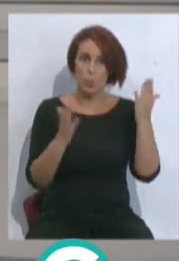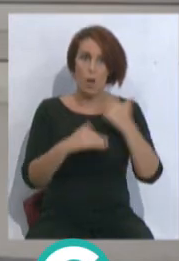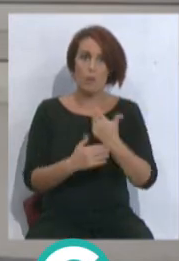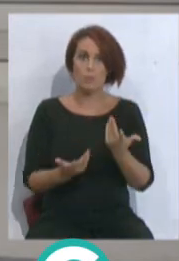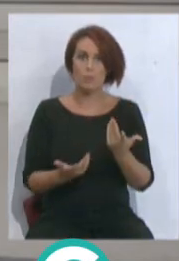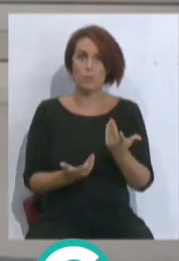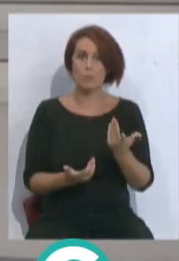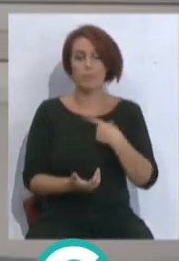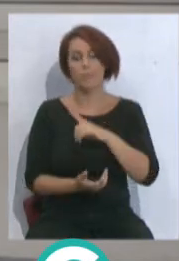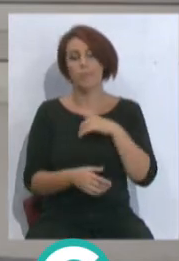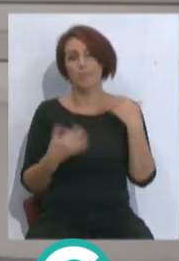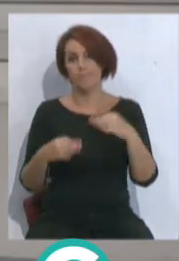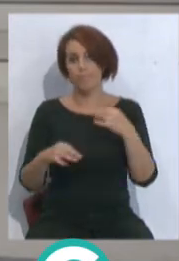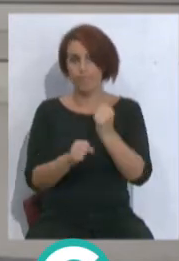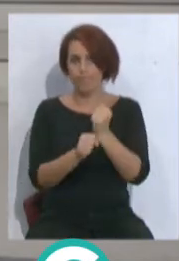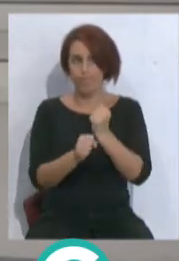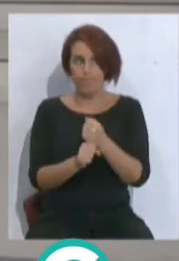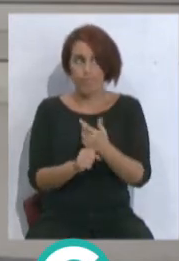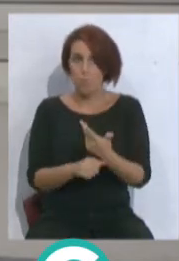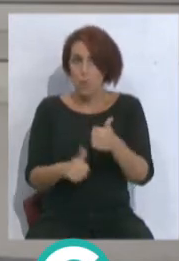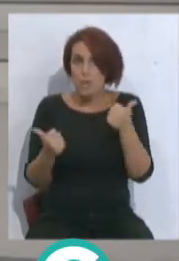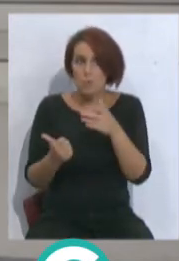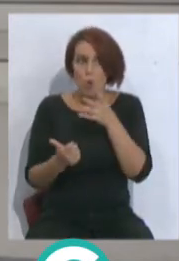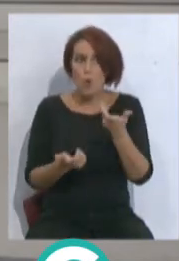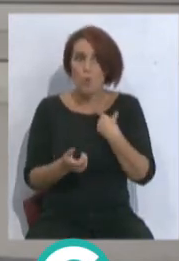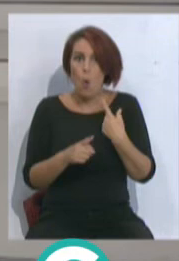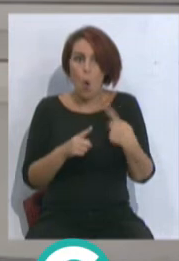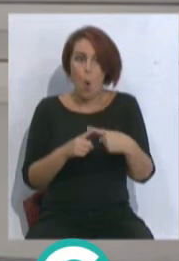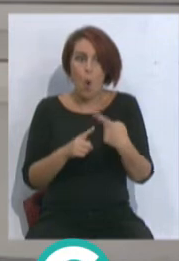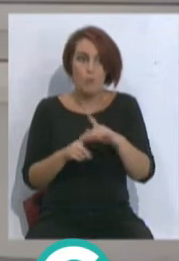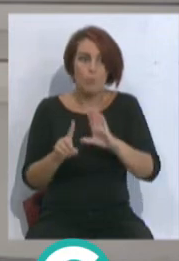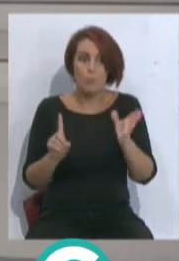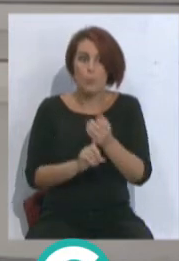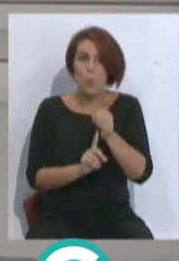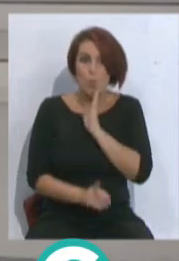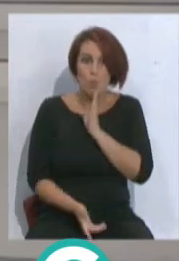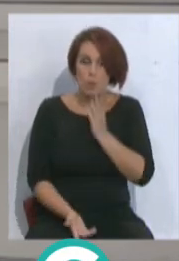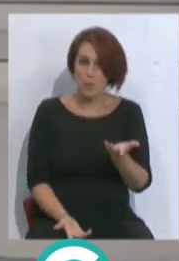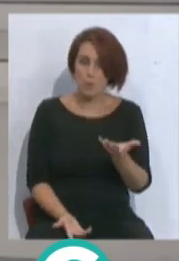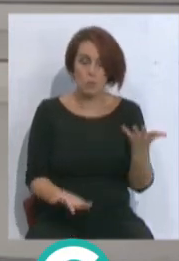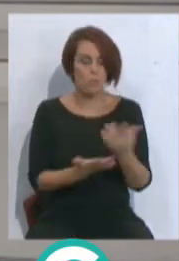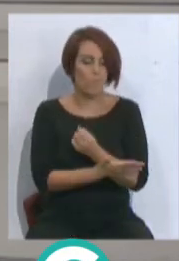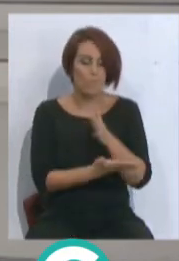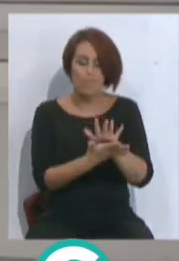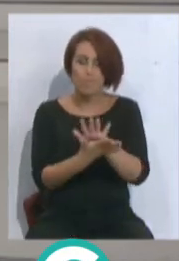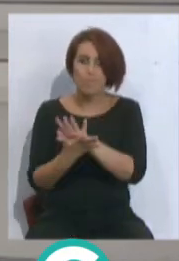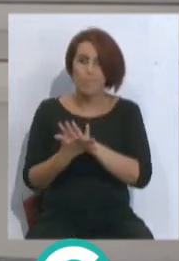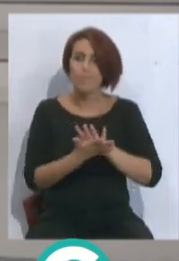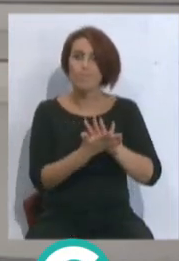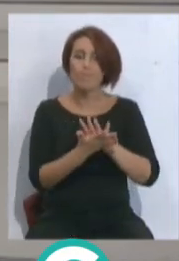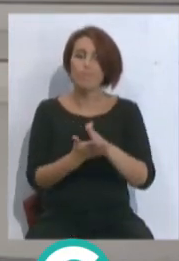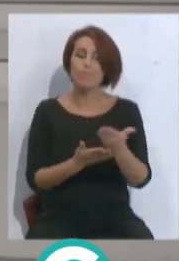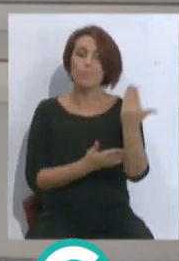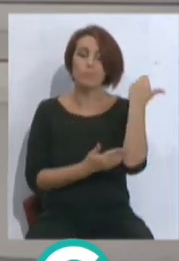solemos tener más trabajo. Porque de dónde empezamos a sacar cosas. Está todo muy tranquilo. Después de la